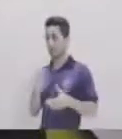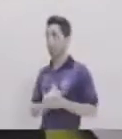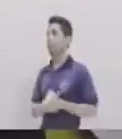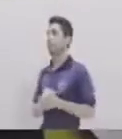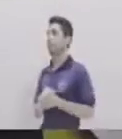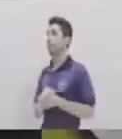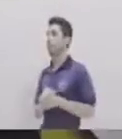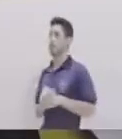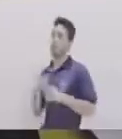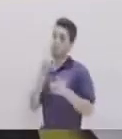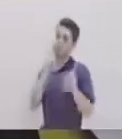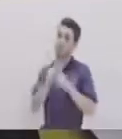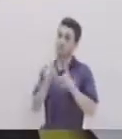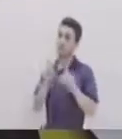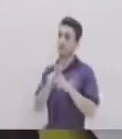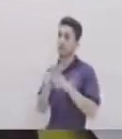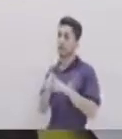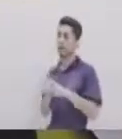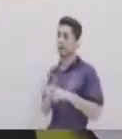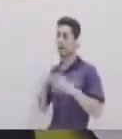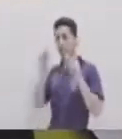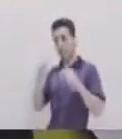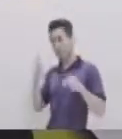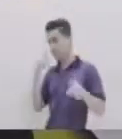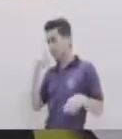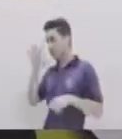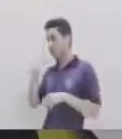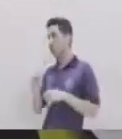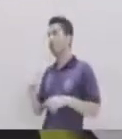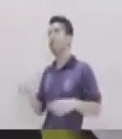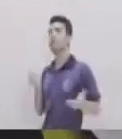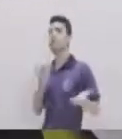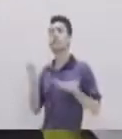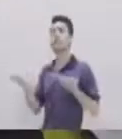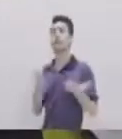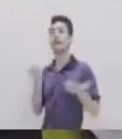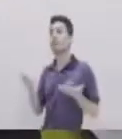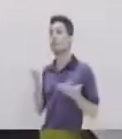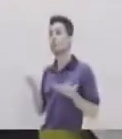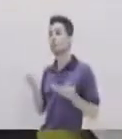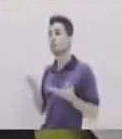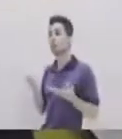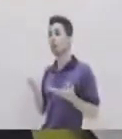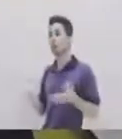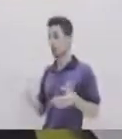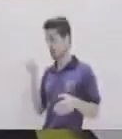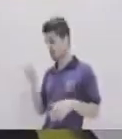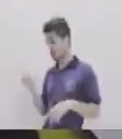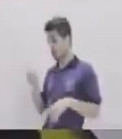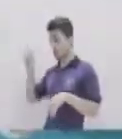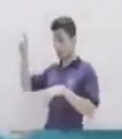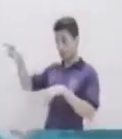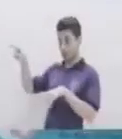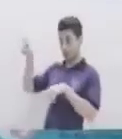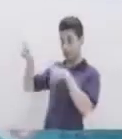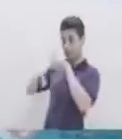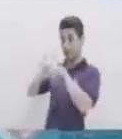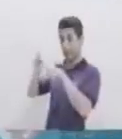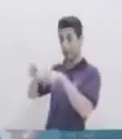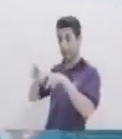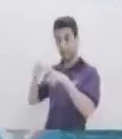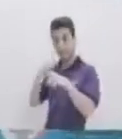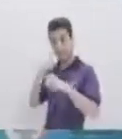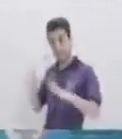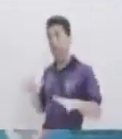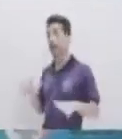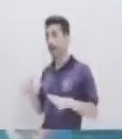Y por supuesto También tenemos Que tomar en cuenta El servicio Por venta Un cliente satisfecho Se lo va a